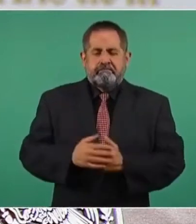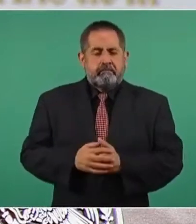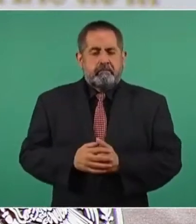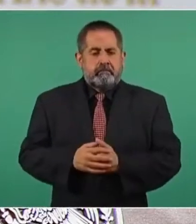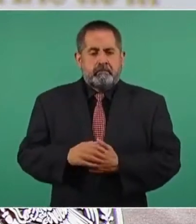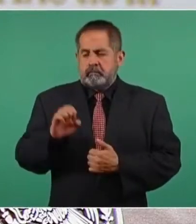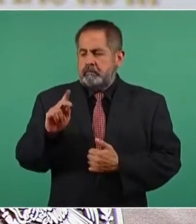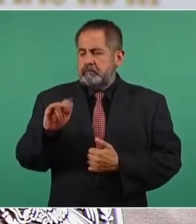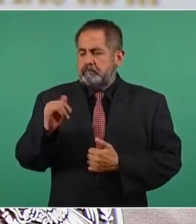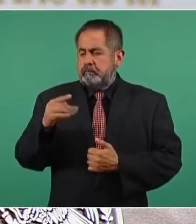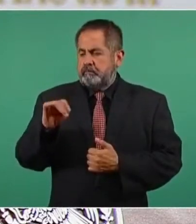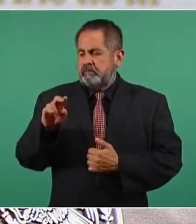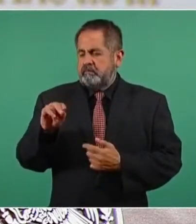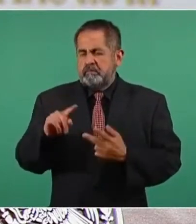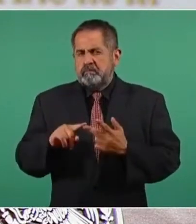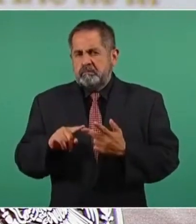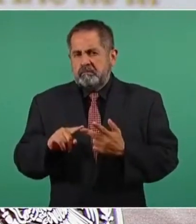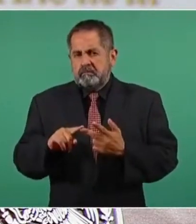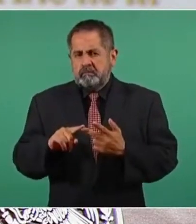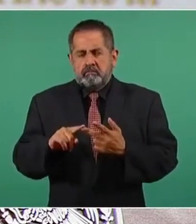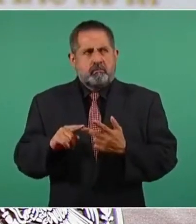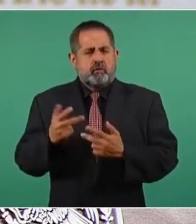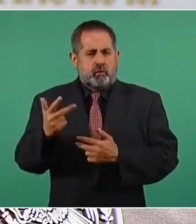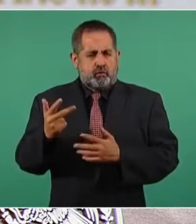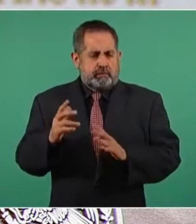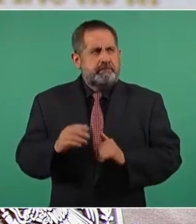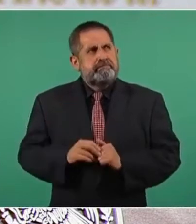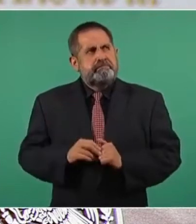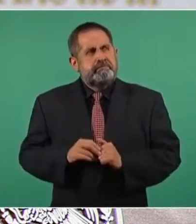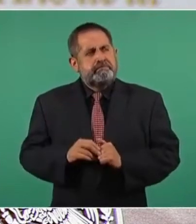Epimenio Olvarra ocho